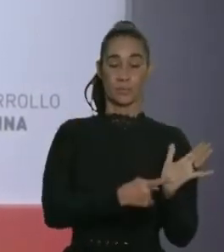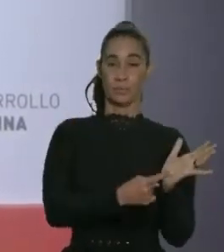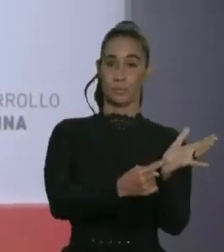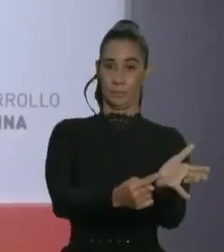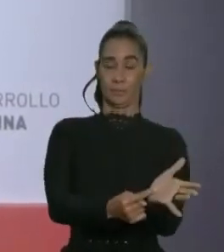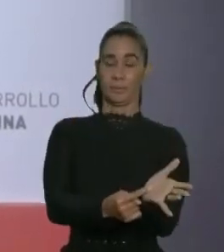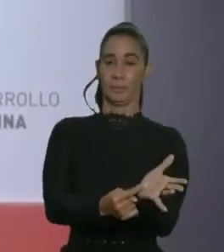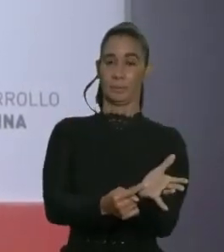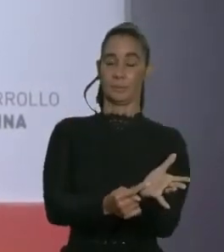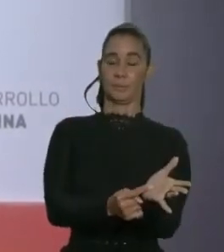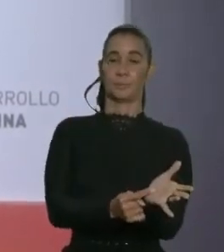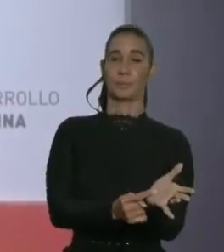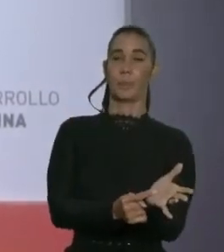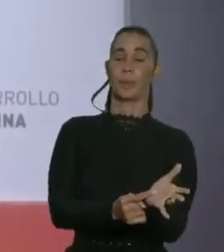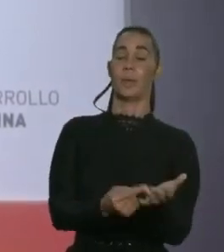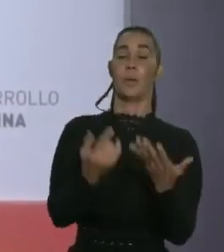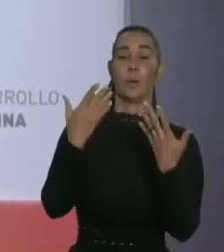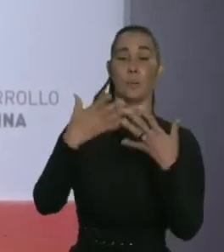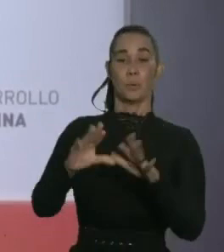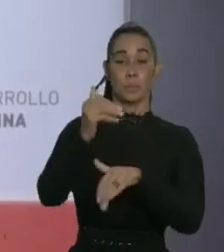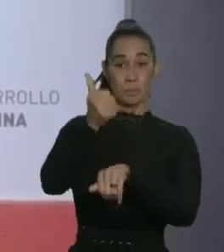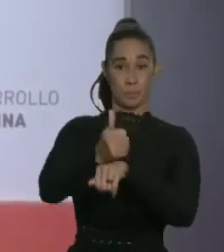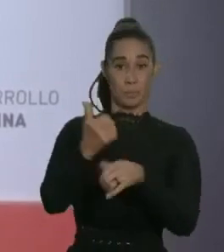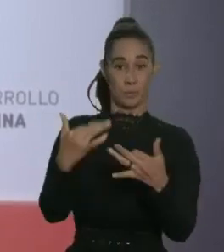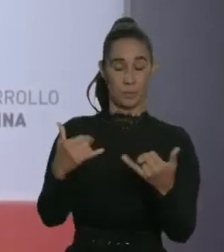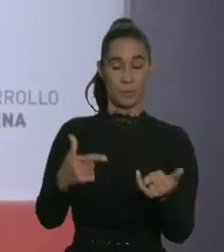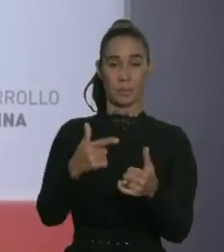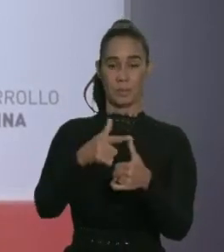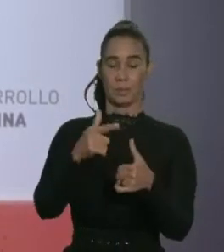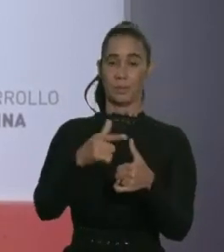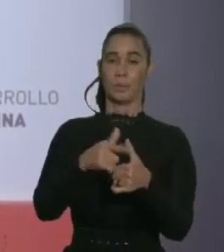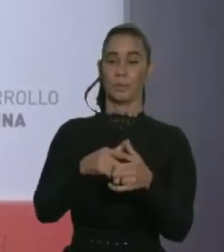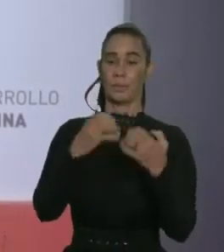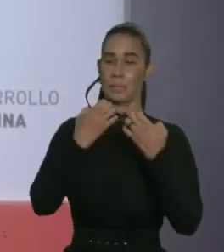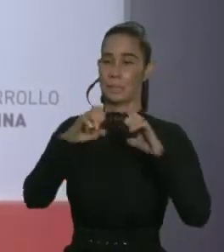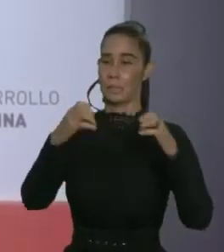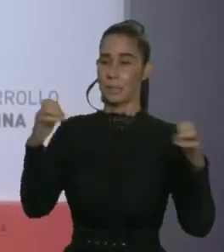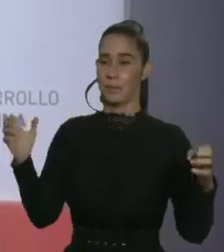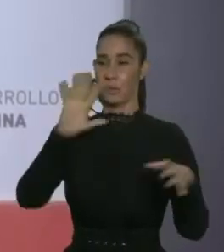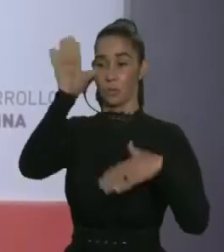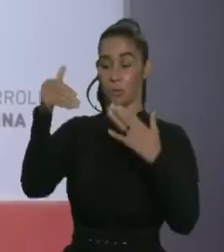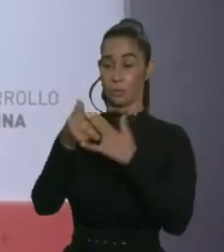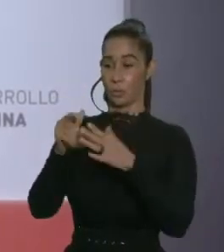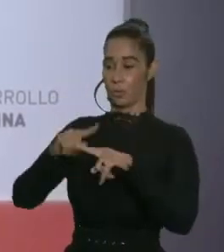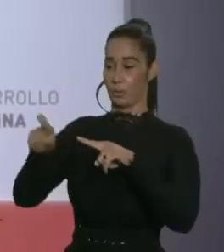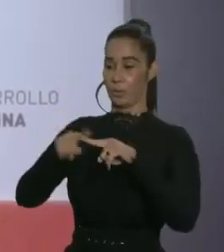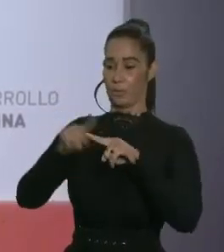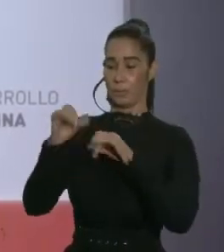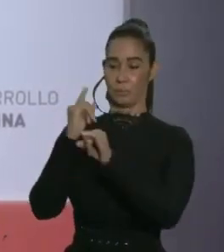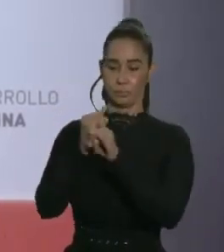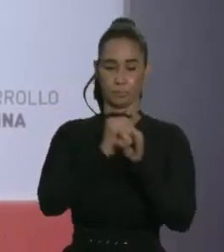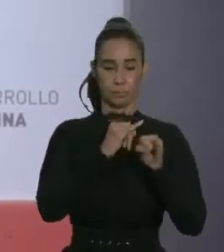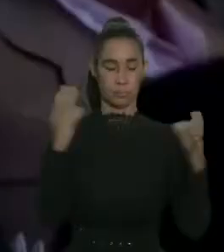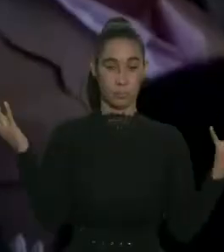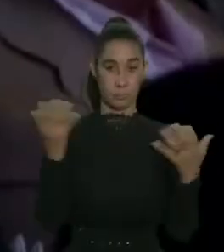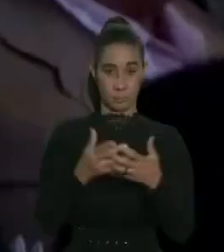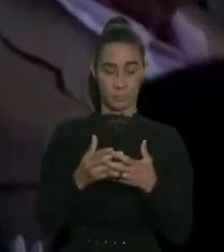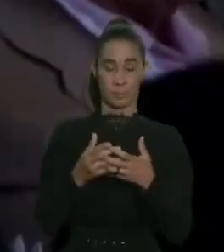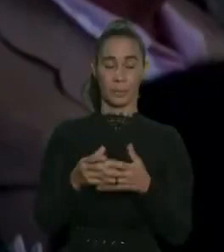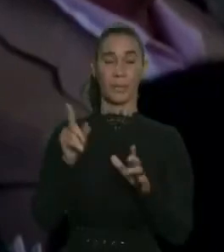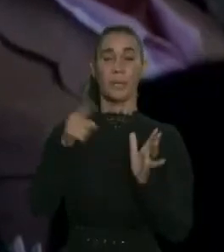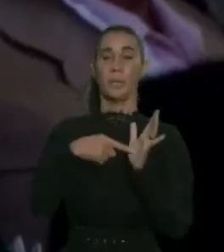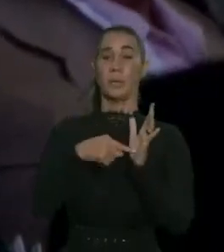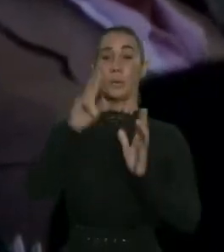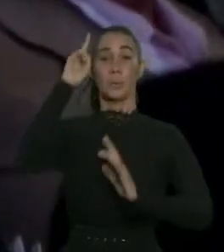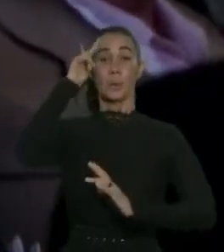mostrado son, como ya hemos afirmado aquí, fruto del esfuerzo mancomunado entre diversos sectores del país y responden